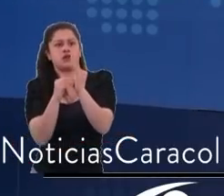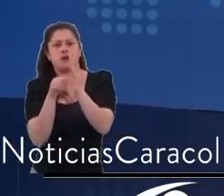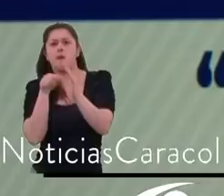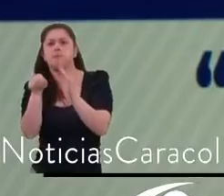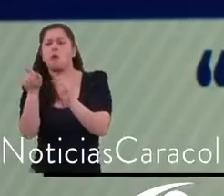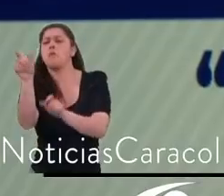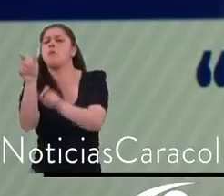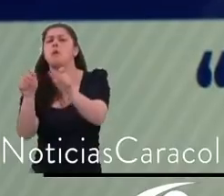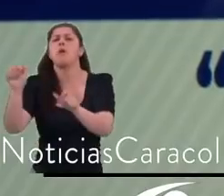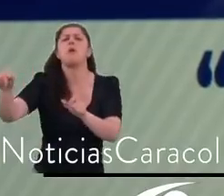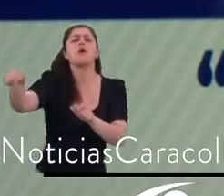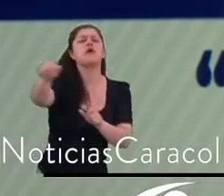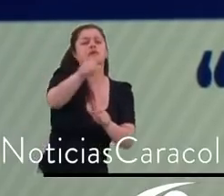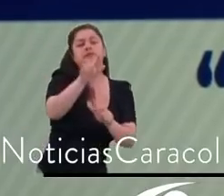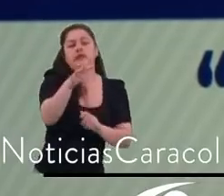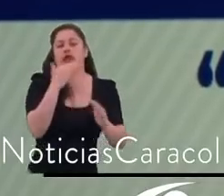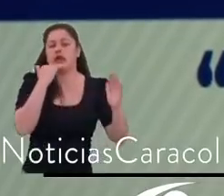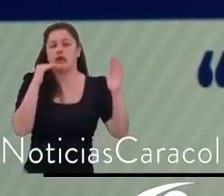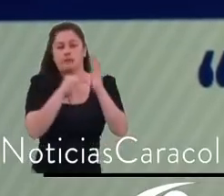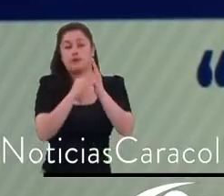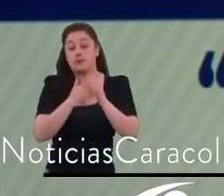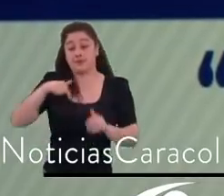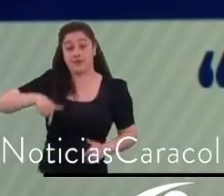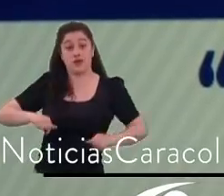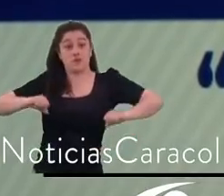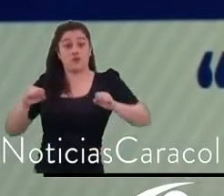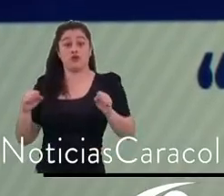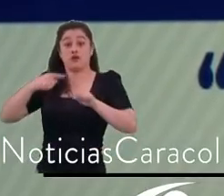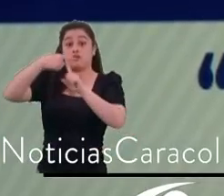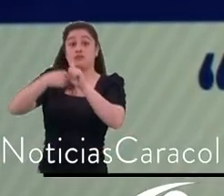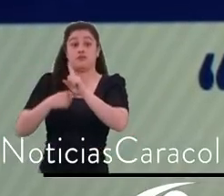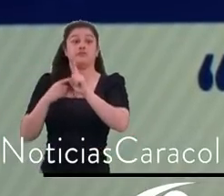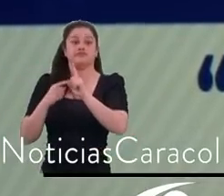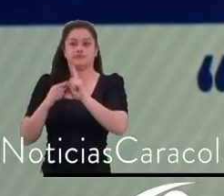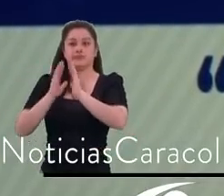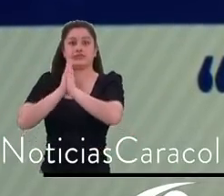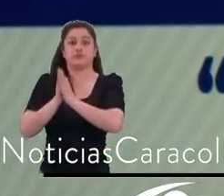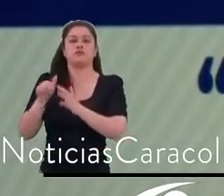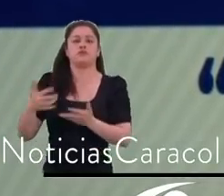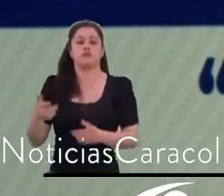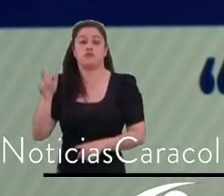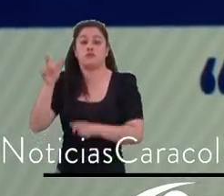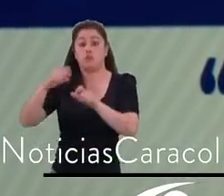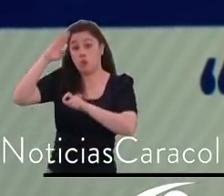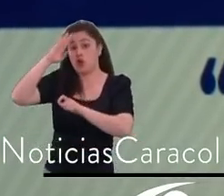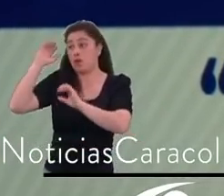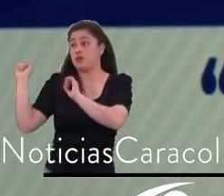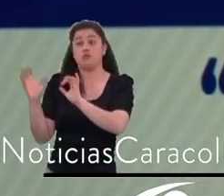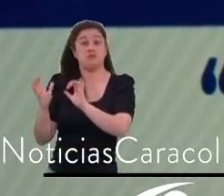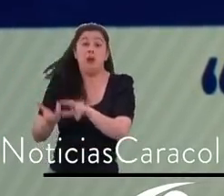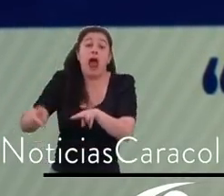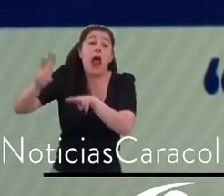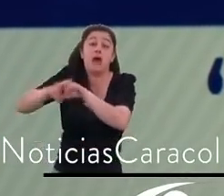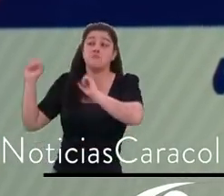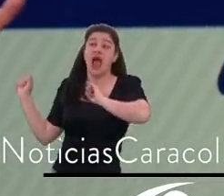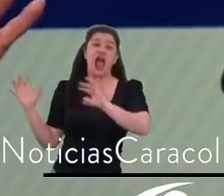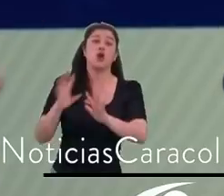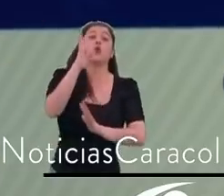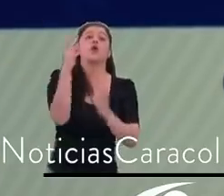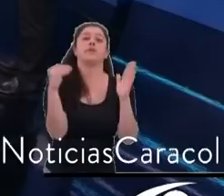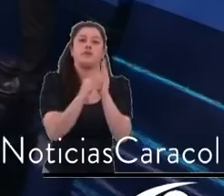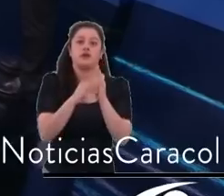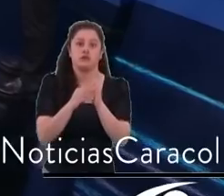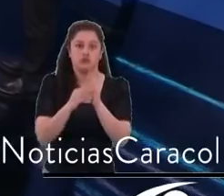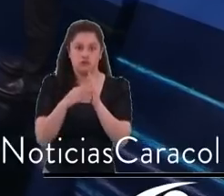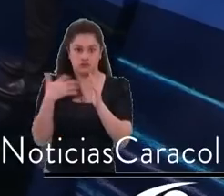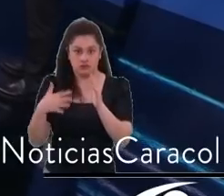ejemplo, este diciembre tenemos 4 mil policías más circulando en ciertos turnos y eso nos ha permitido que este diciembre mejore la cosa. Y quinto,